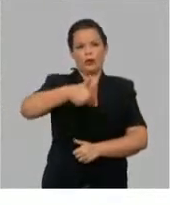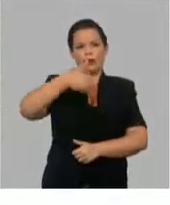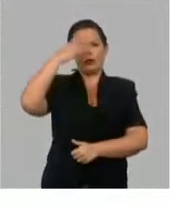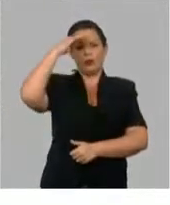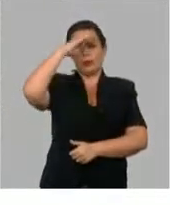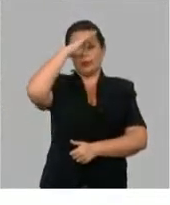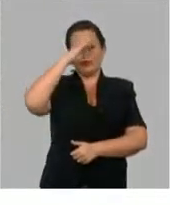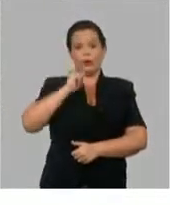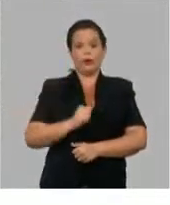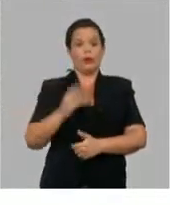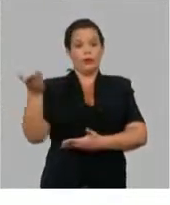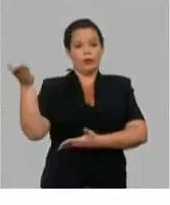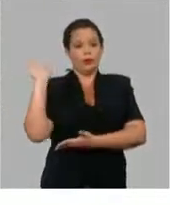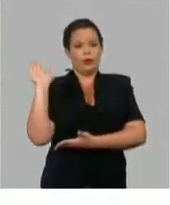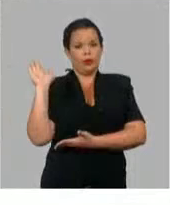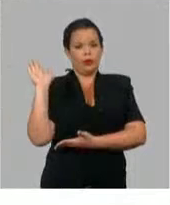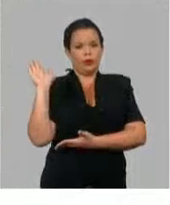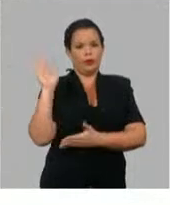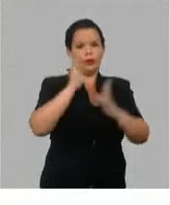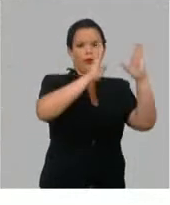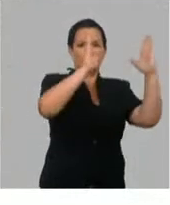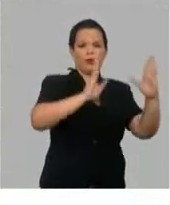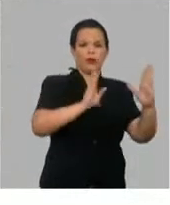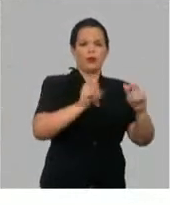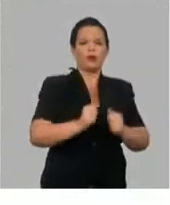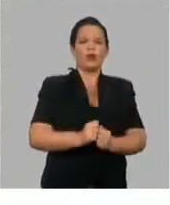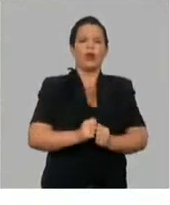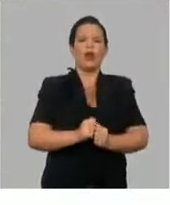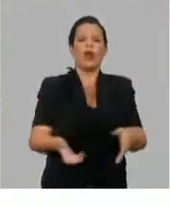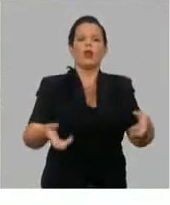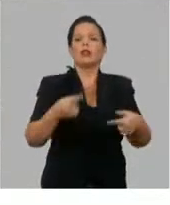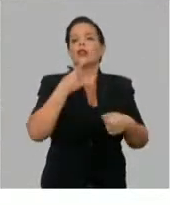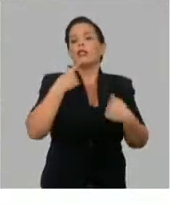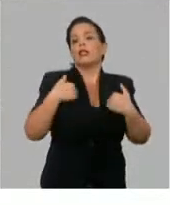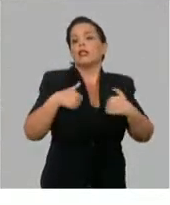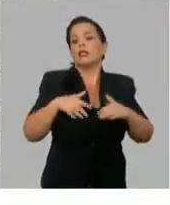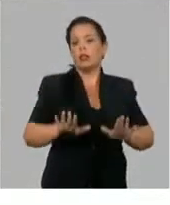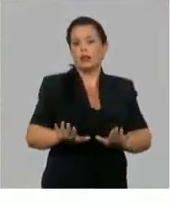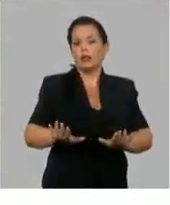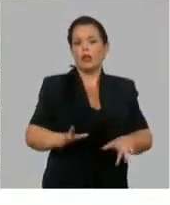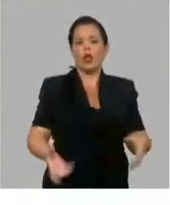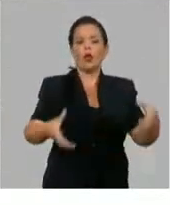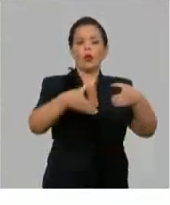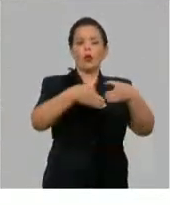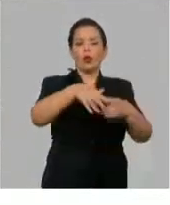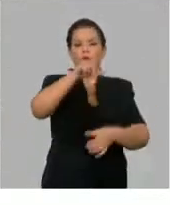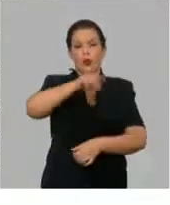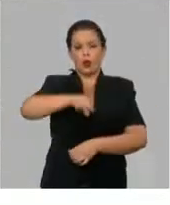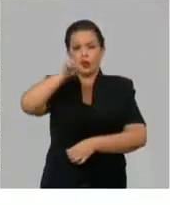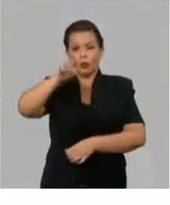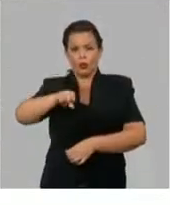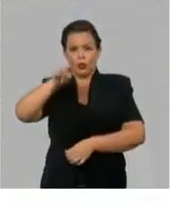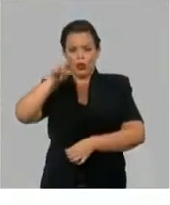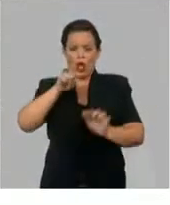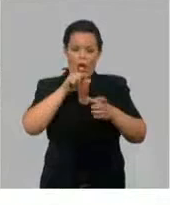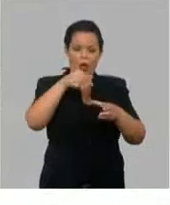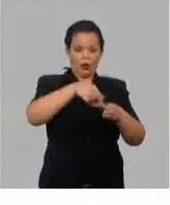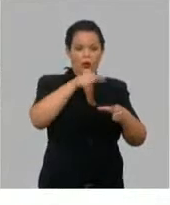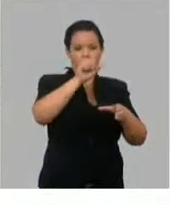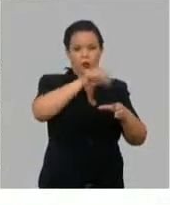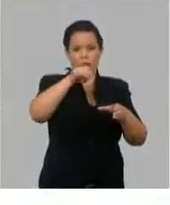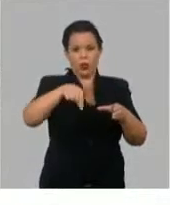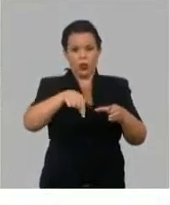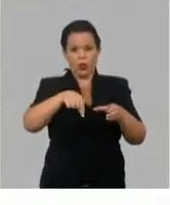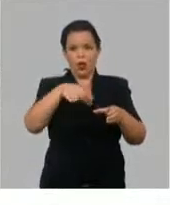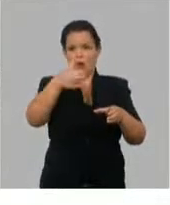Es la idea de que un grupo grande de personas que estaban previamente sanas, se enfermaron en La Habana